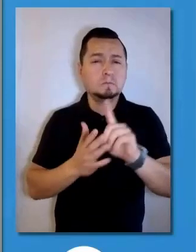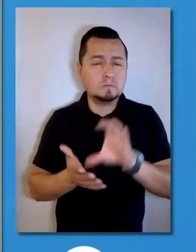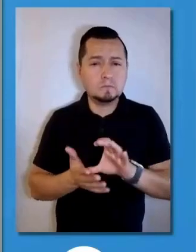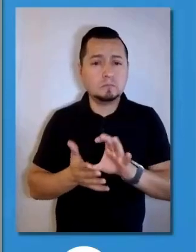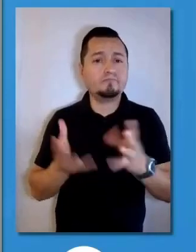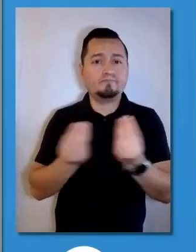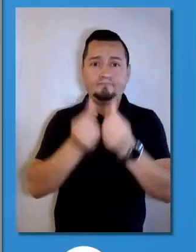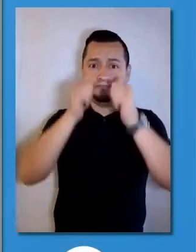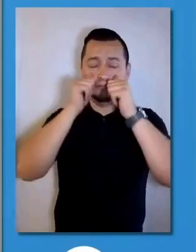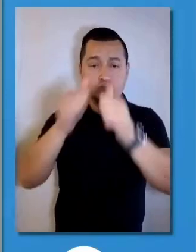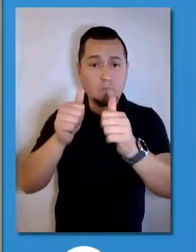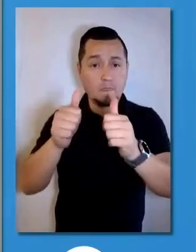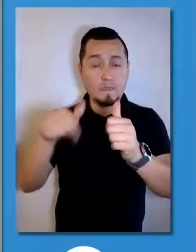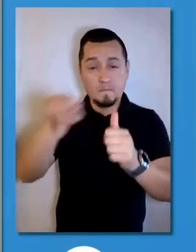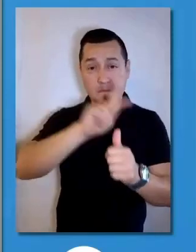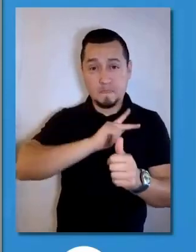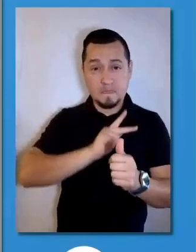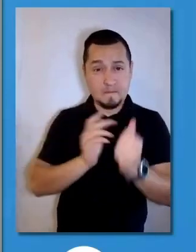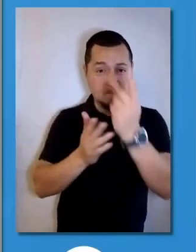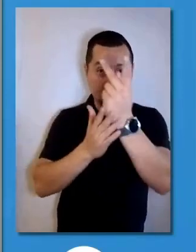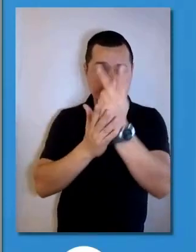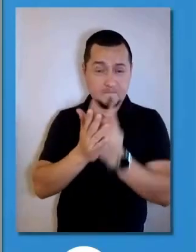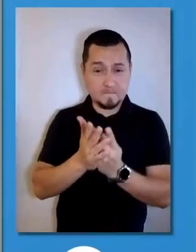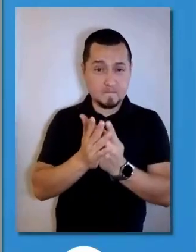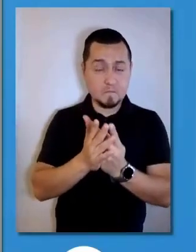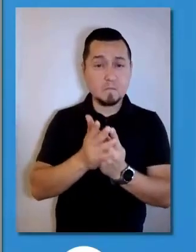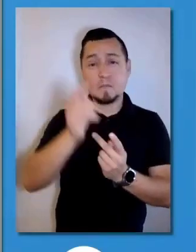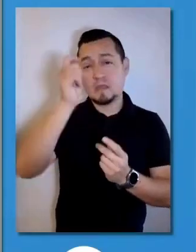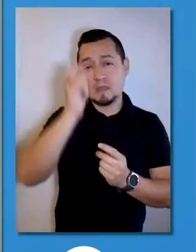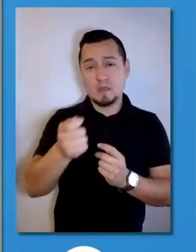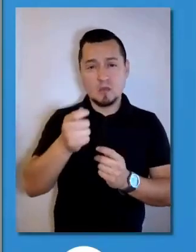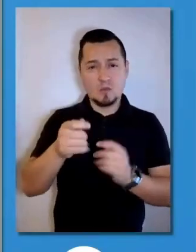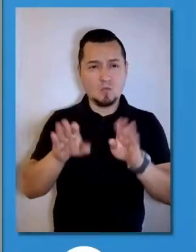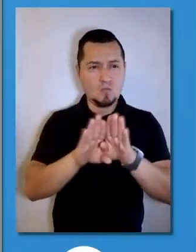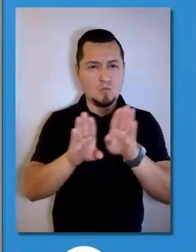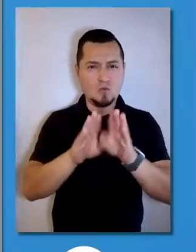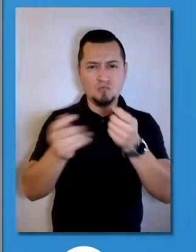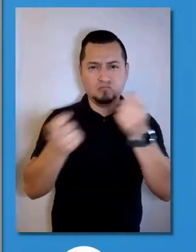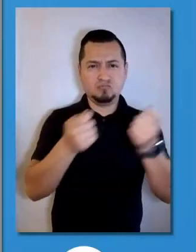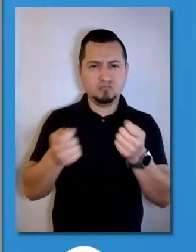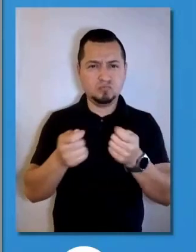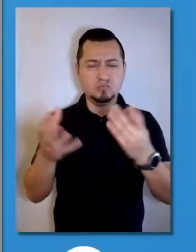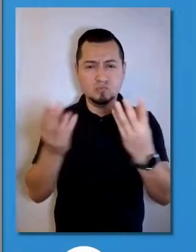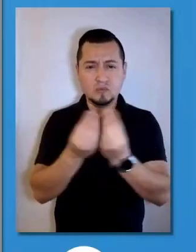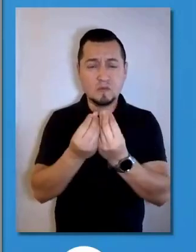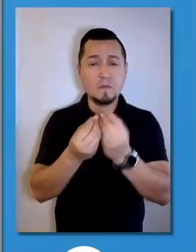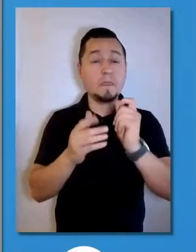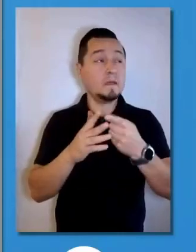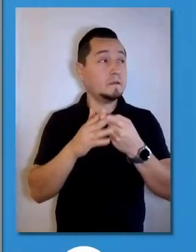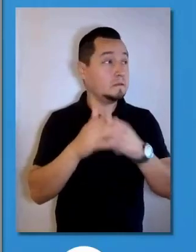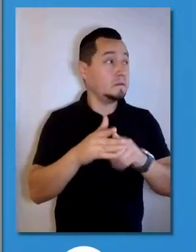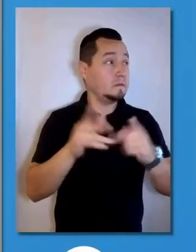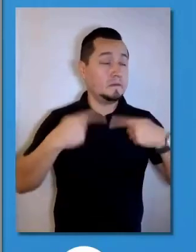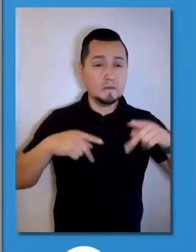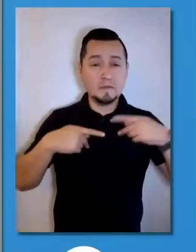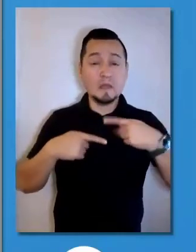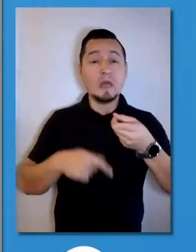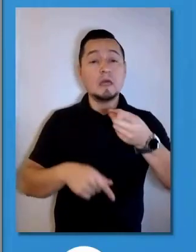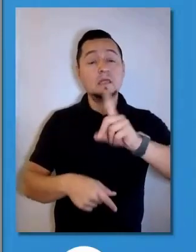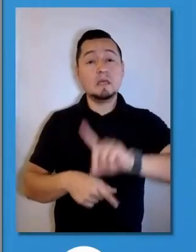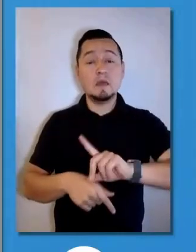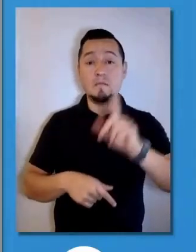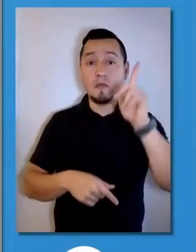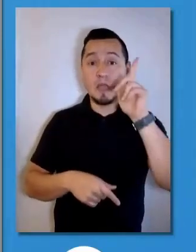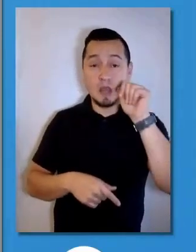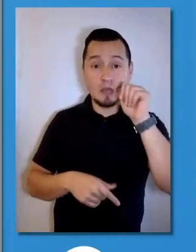La planación que hemos hecho dentro de este plan establece que iniciamos a partir del día de mañana,